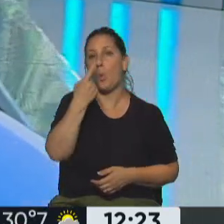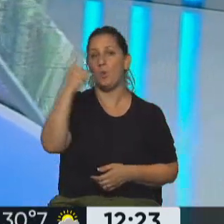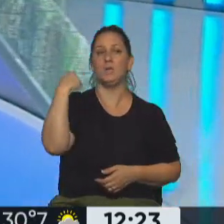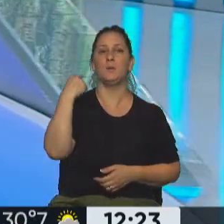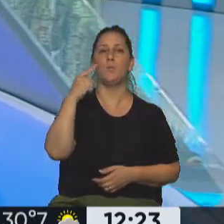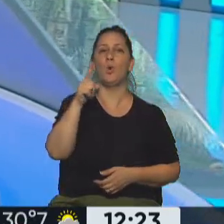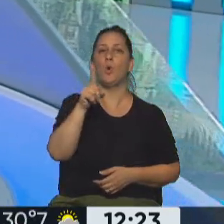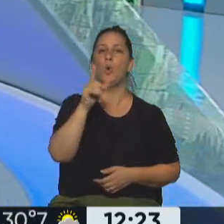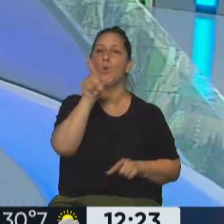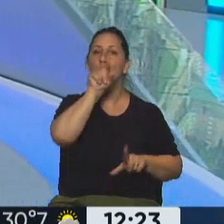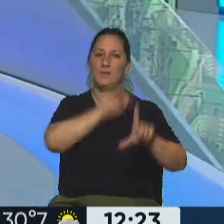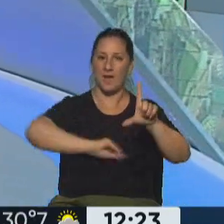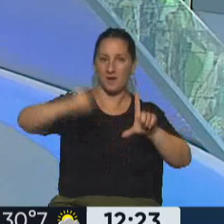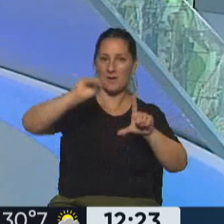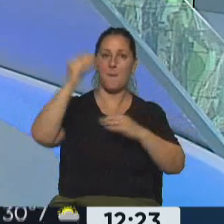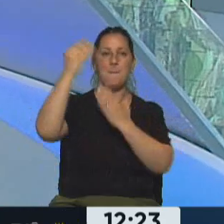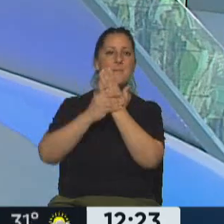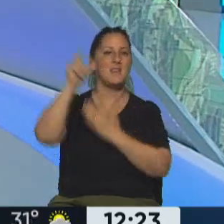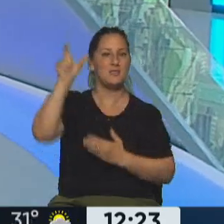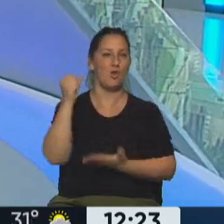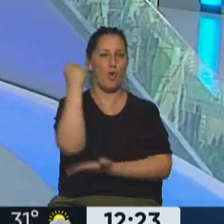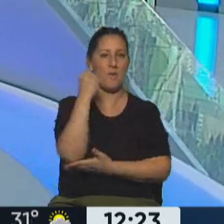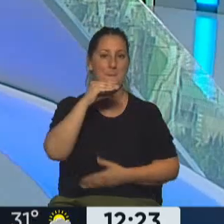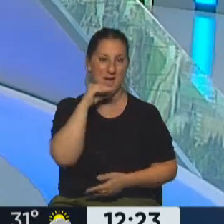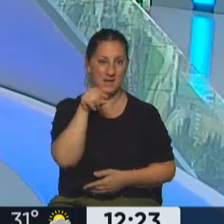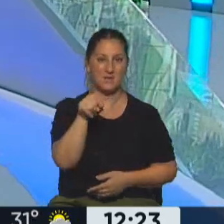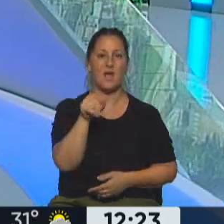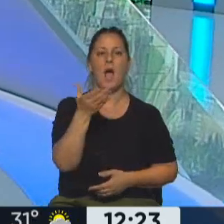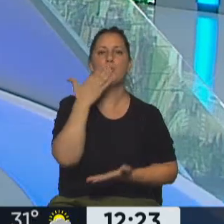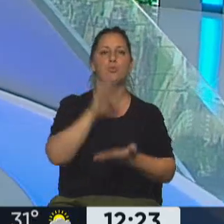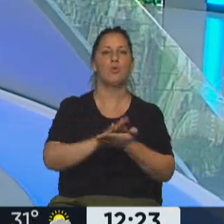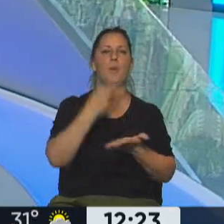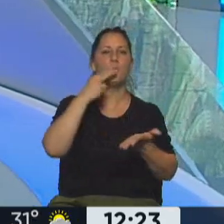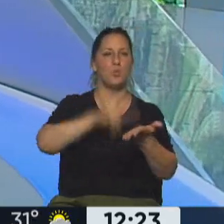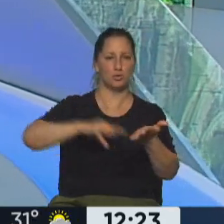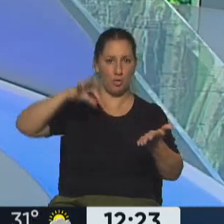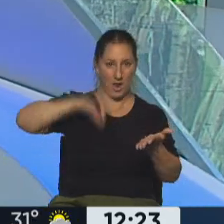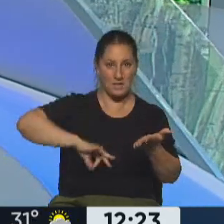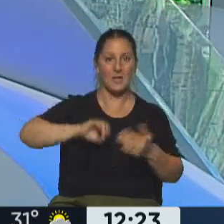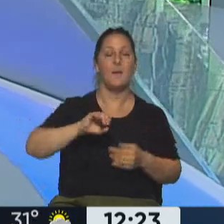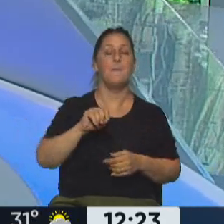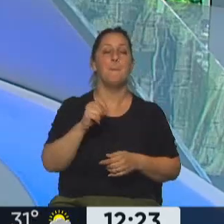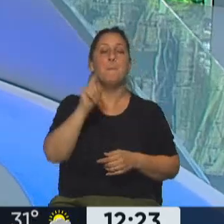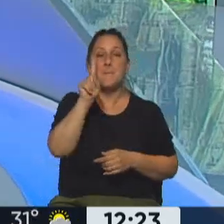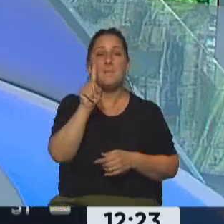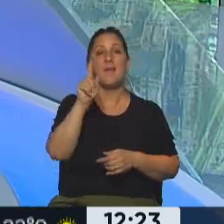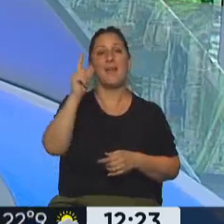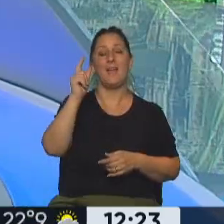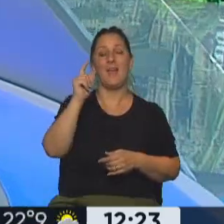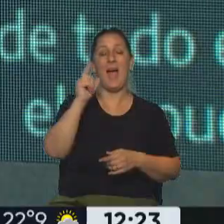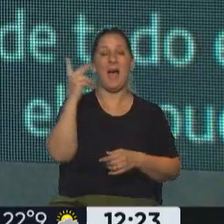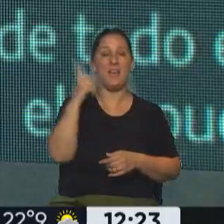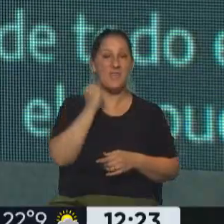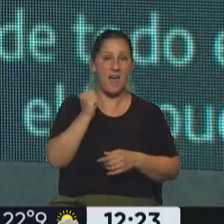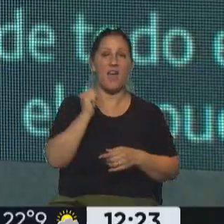del Ministro de Economía, Sergio Massa, que se refiere al impuesto a las ganancias a partir del primer día de enero del año